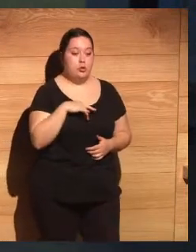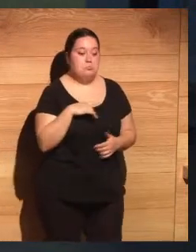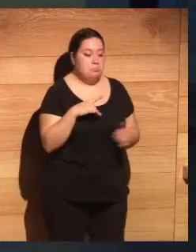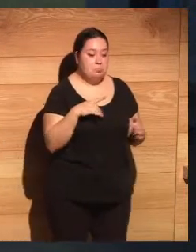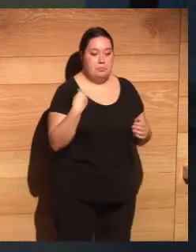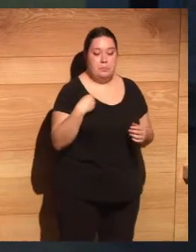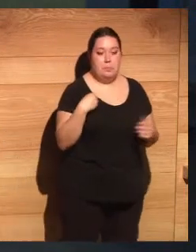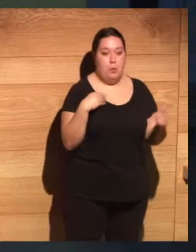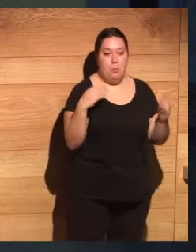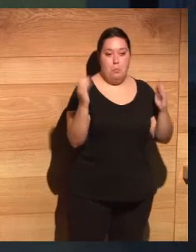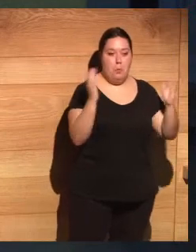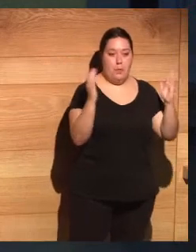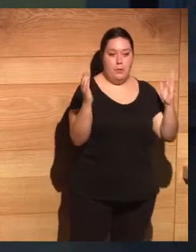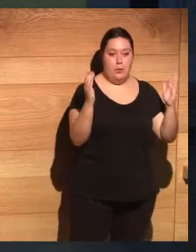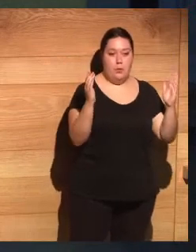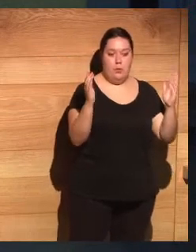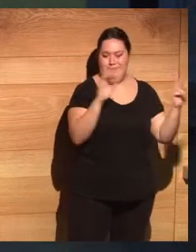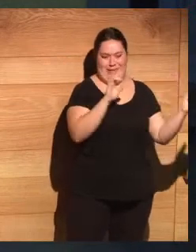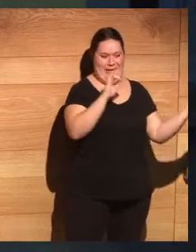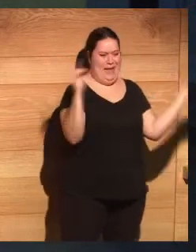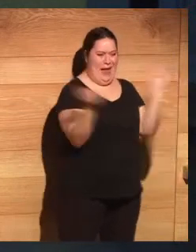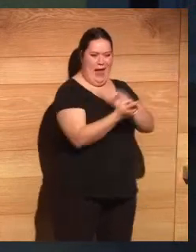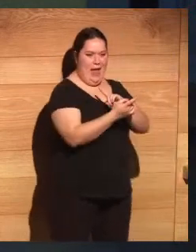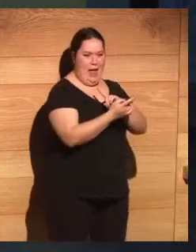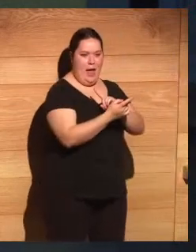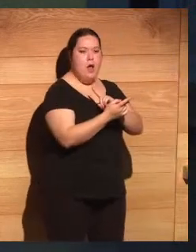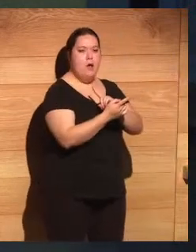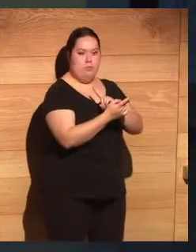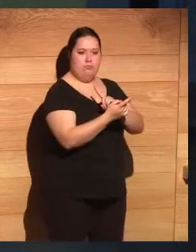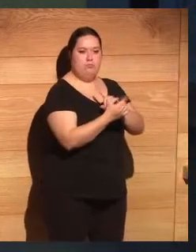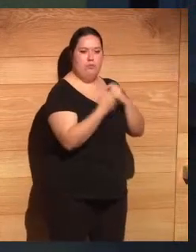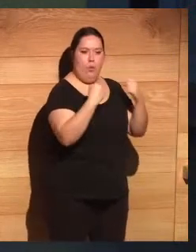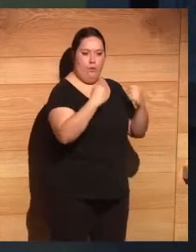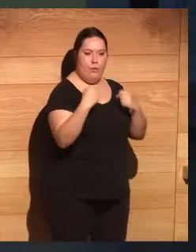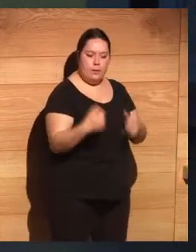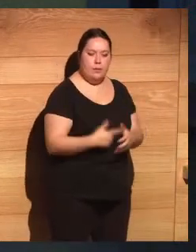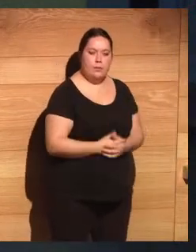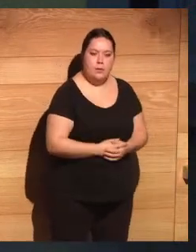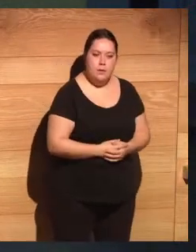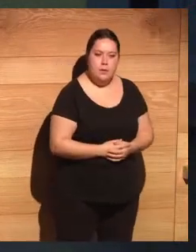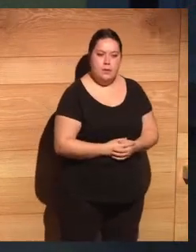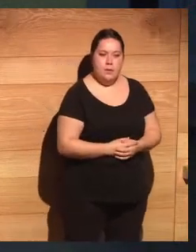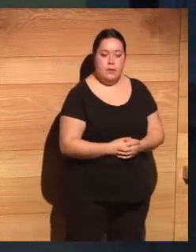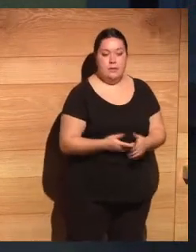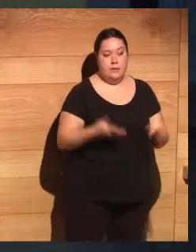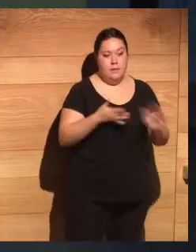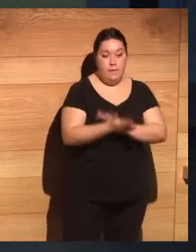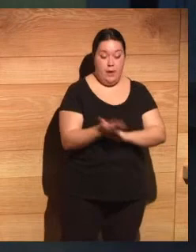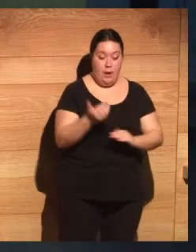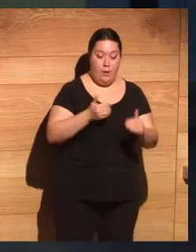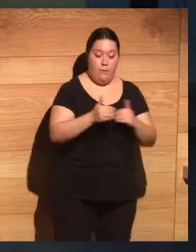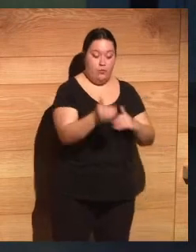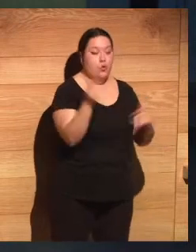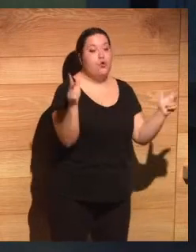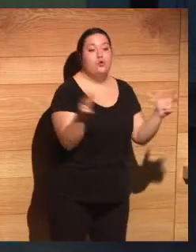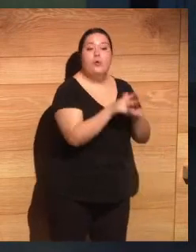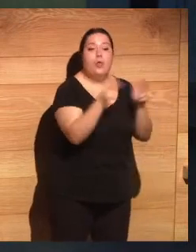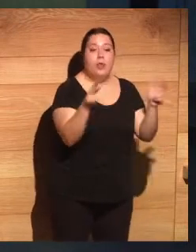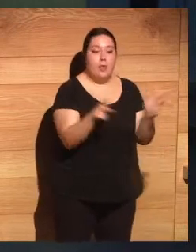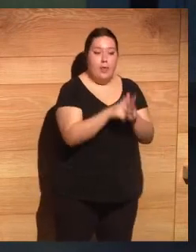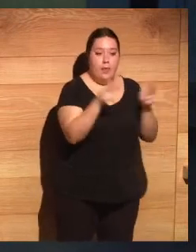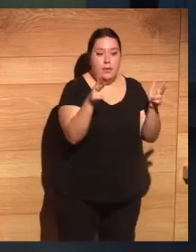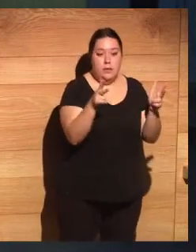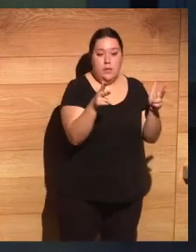de esos momentos de cambio brutal, como sabemos, y se ha grosado mucho, y por tanto va a haber sociedades que,